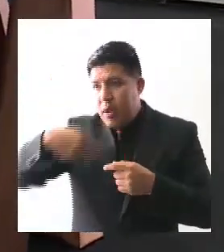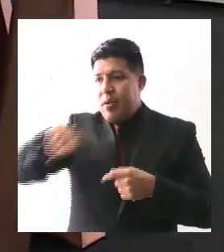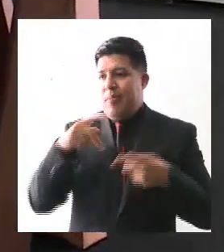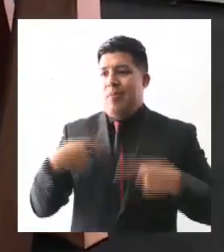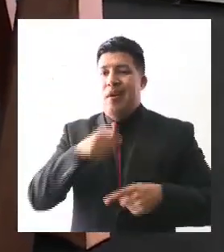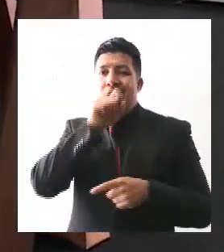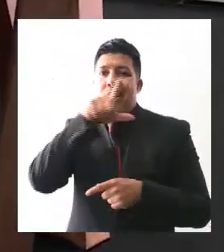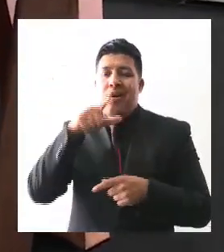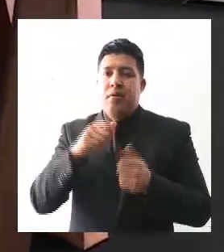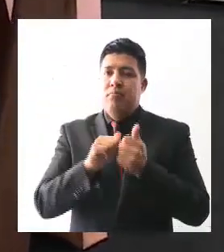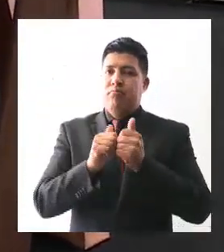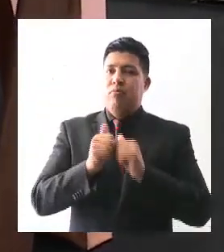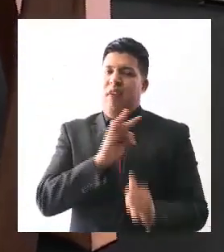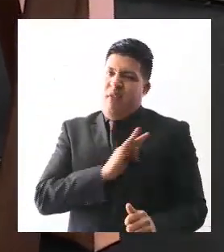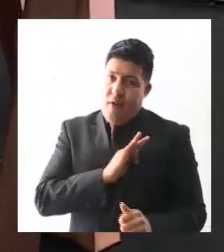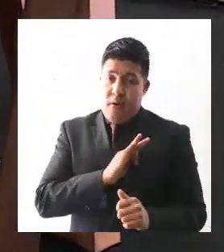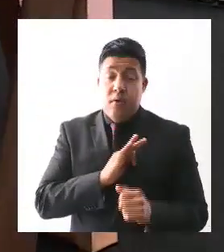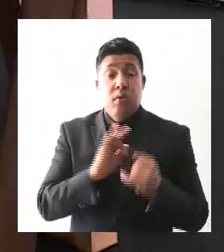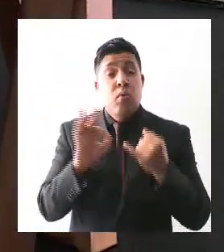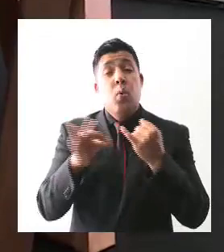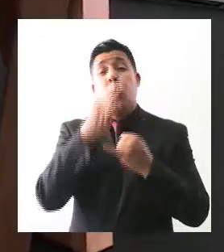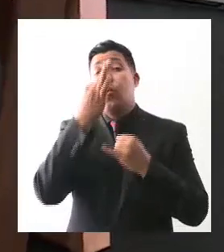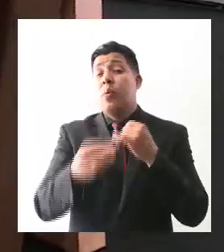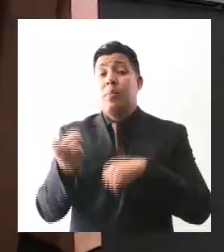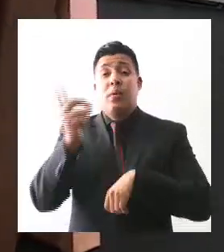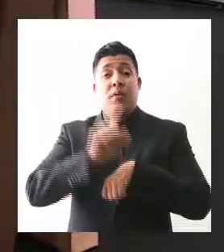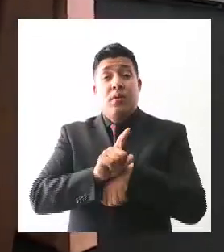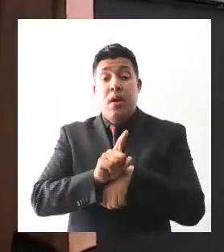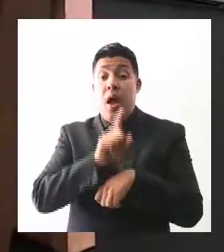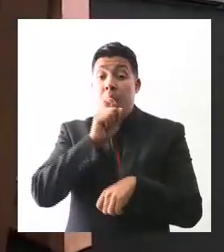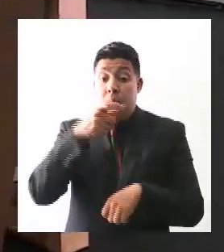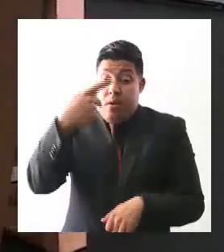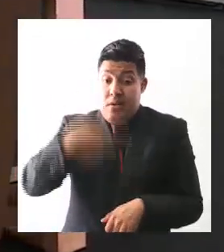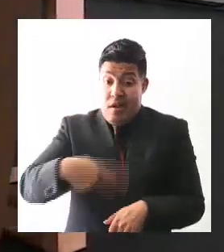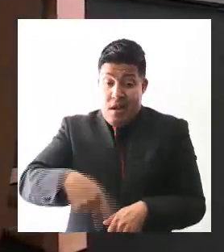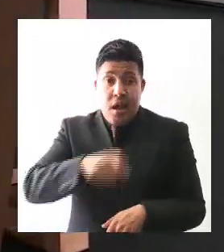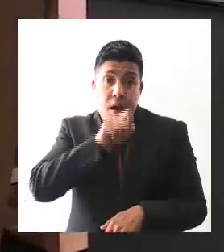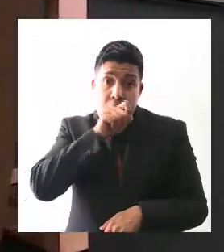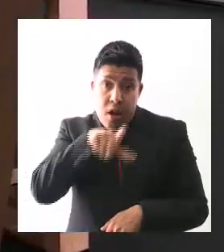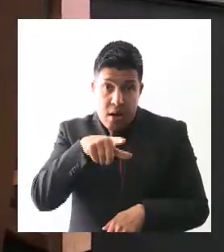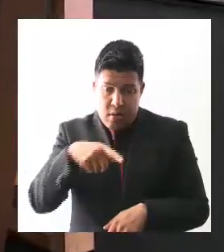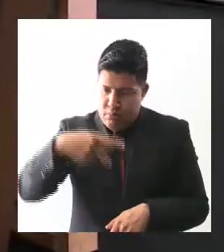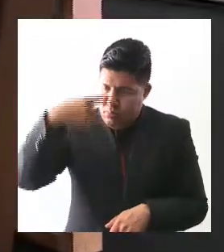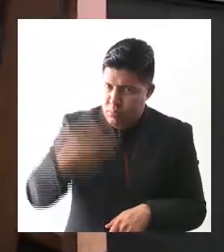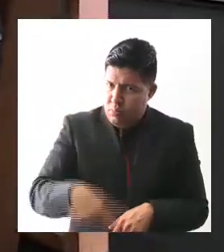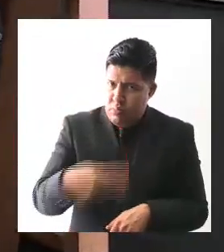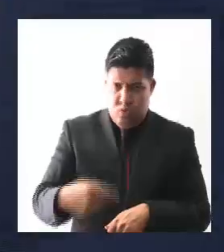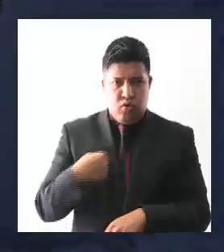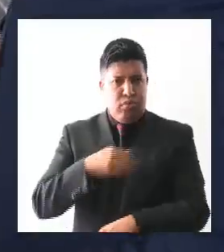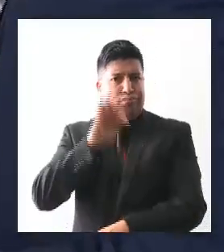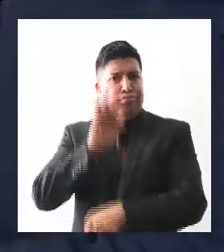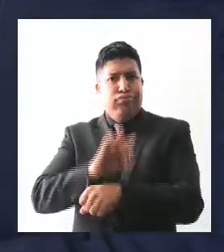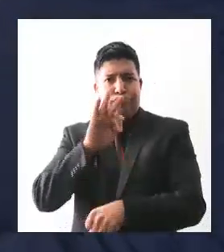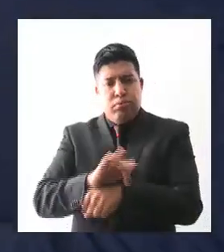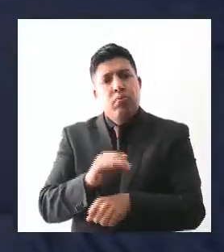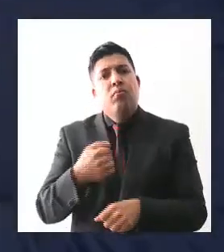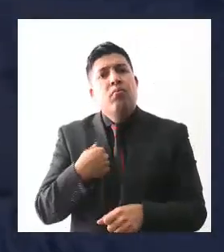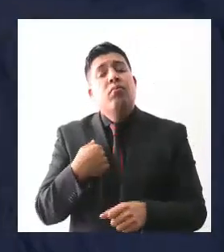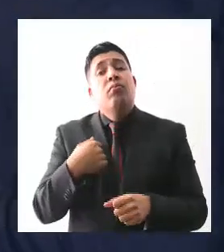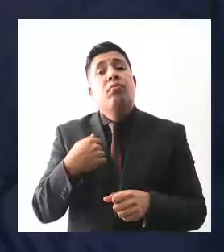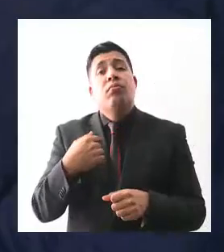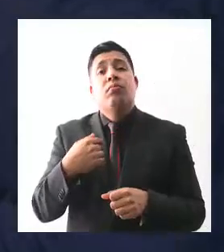un gobernador desde el primer día hasta el último que voy a defender el agua de Jalisco para los jaliscienses no estoy en contra que se